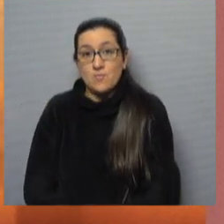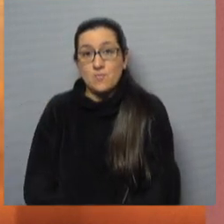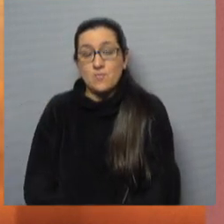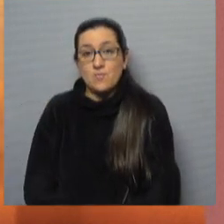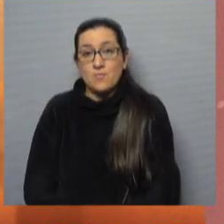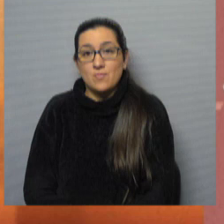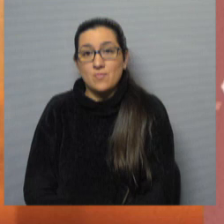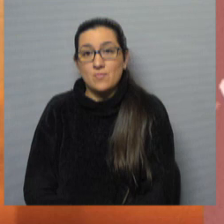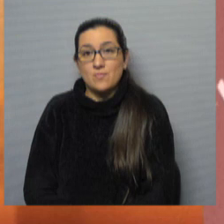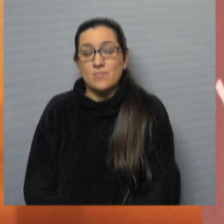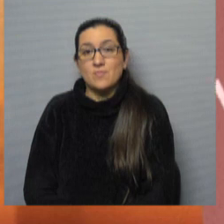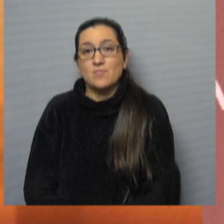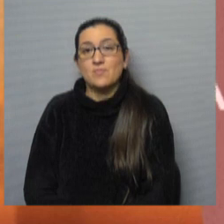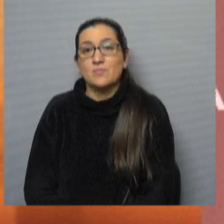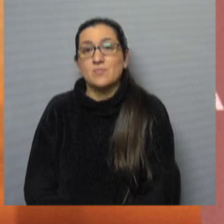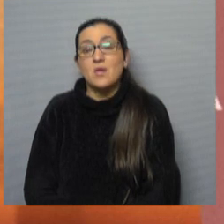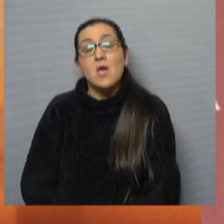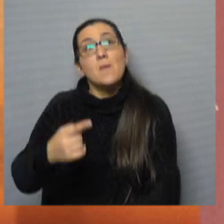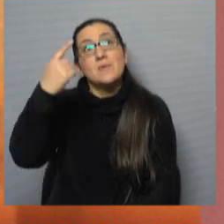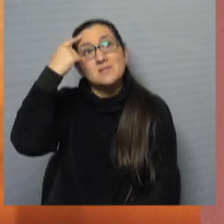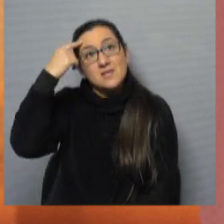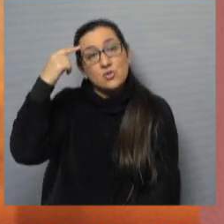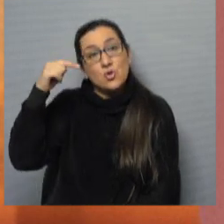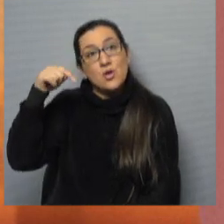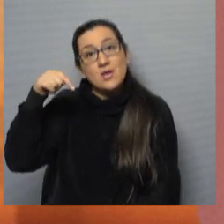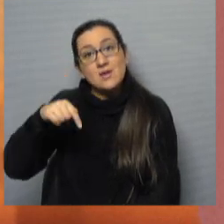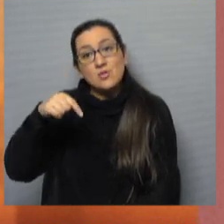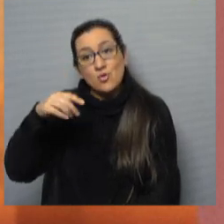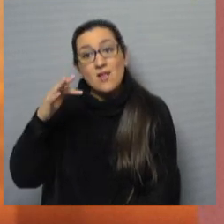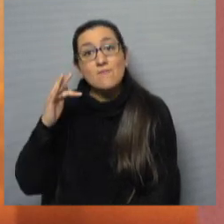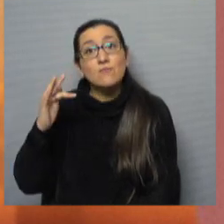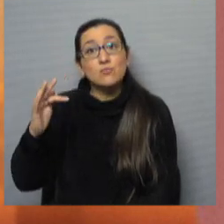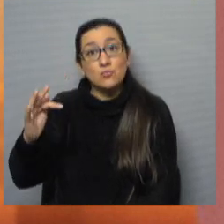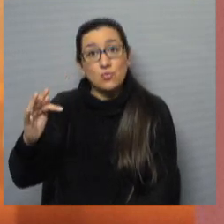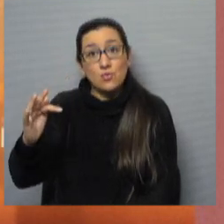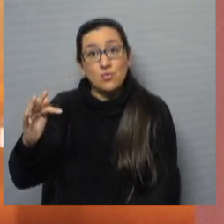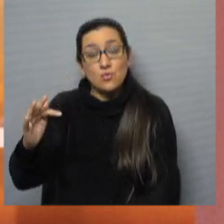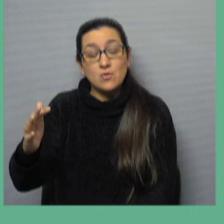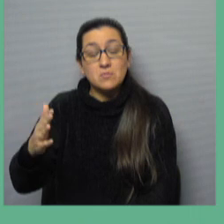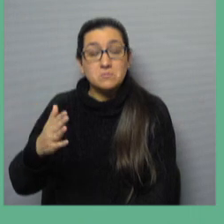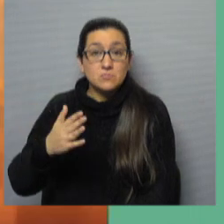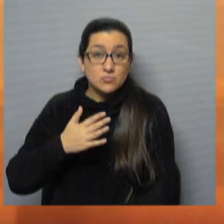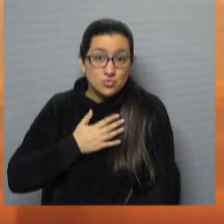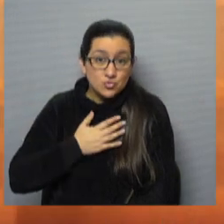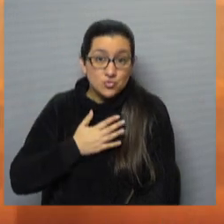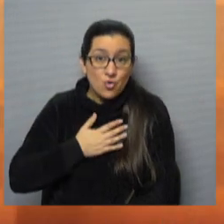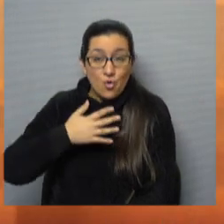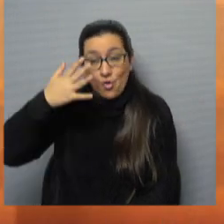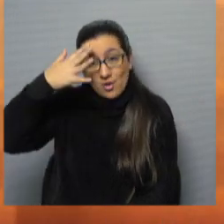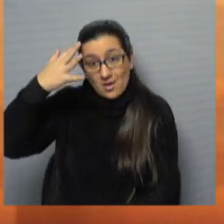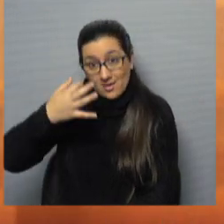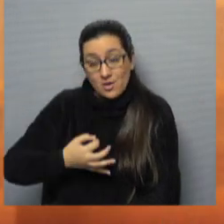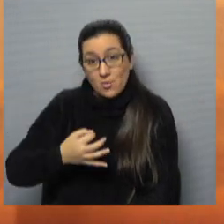Digo que proyectando esta apreciación hacia adelante, yo lo que creo más